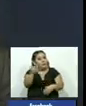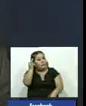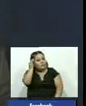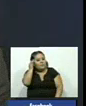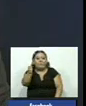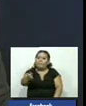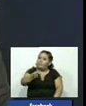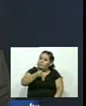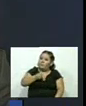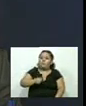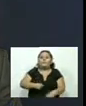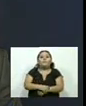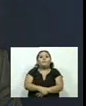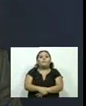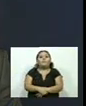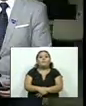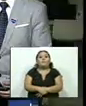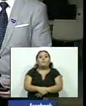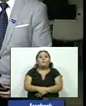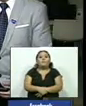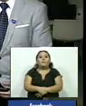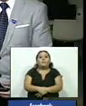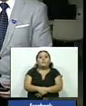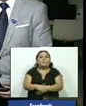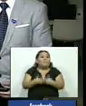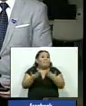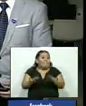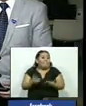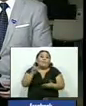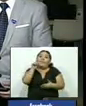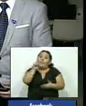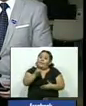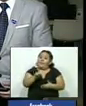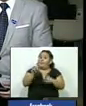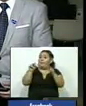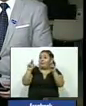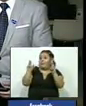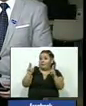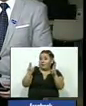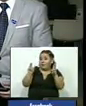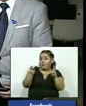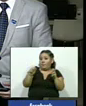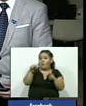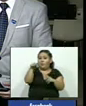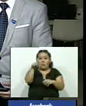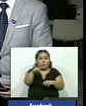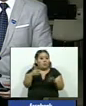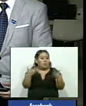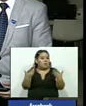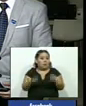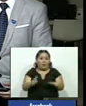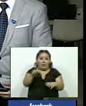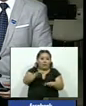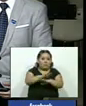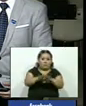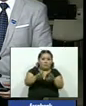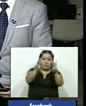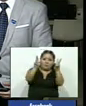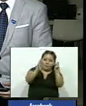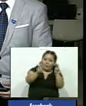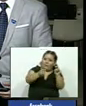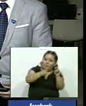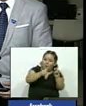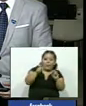hechos que usted debe conocer y de esta forma y de momento vamos a concluir con este tema que ha dado